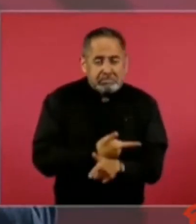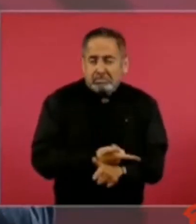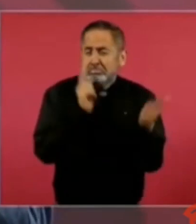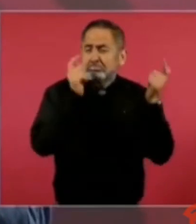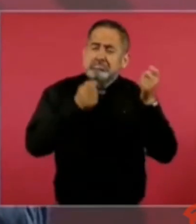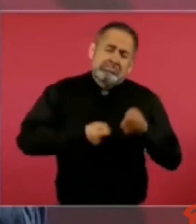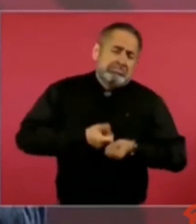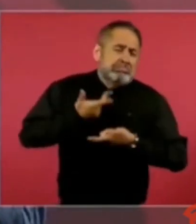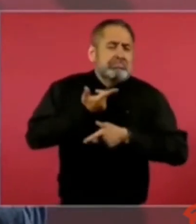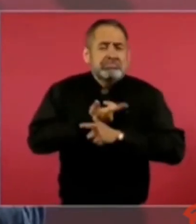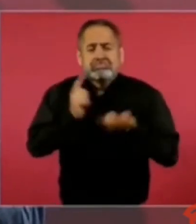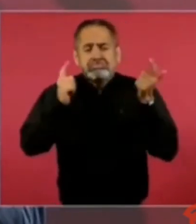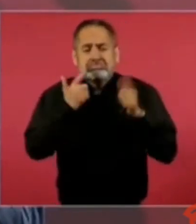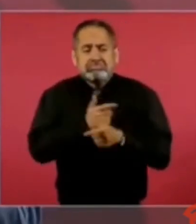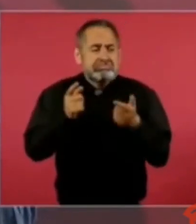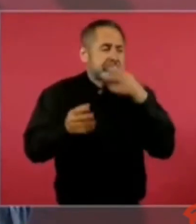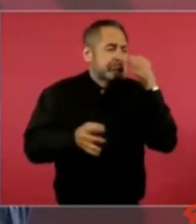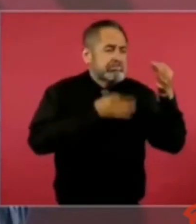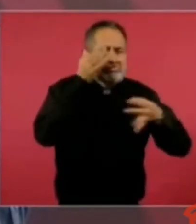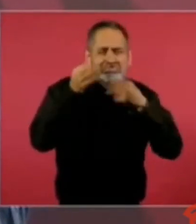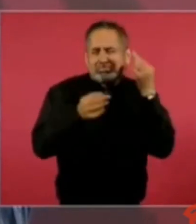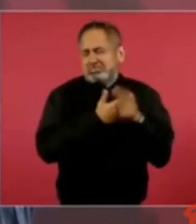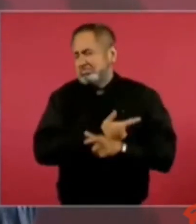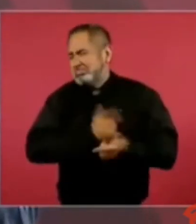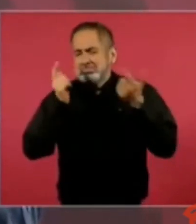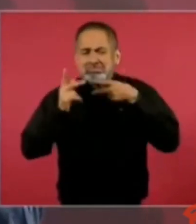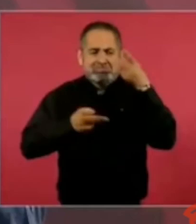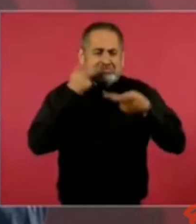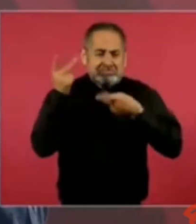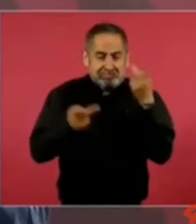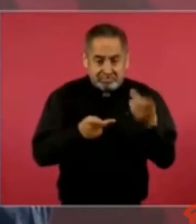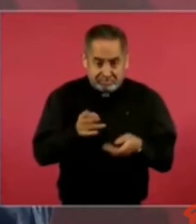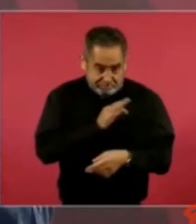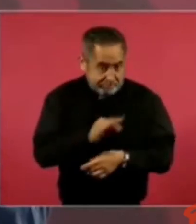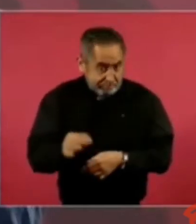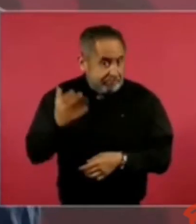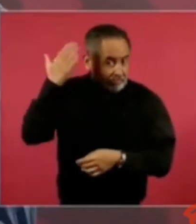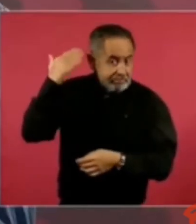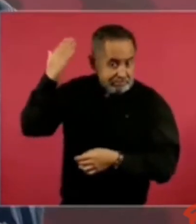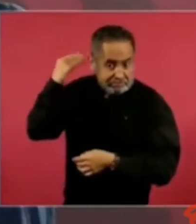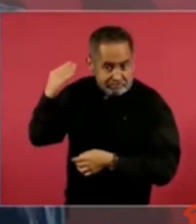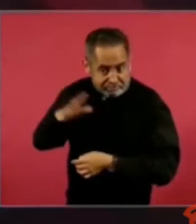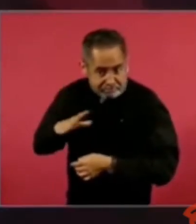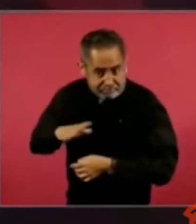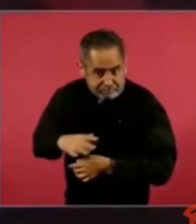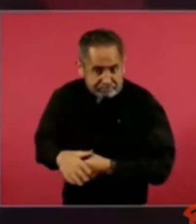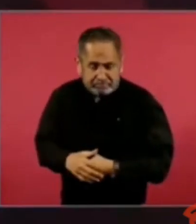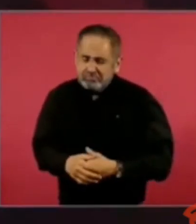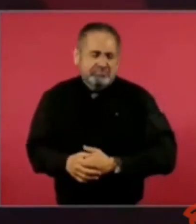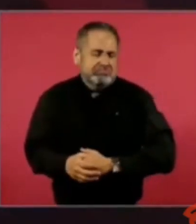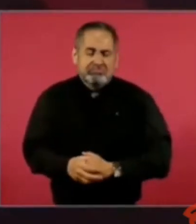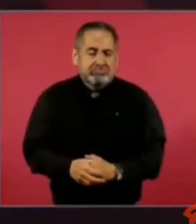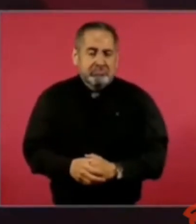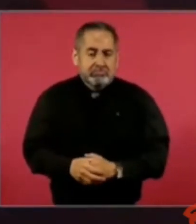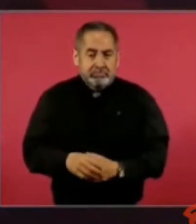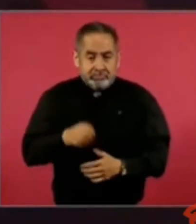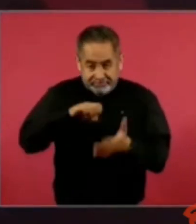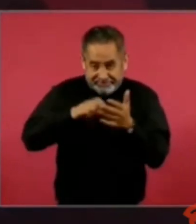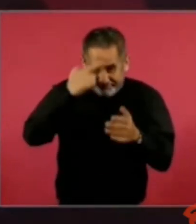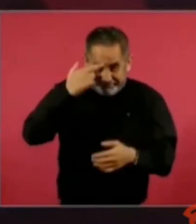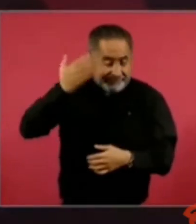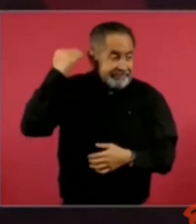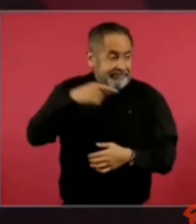en medios?, ¿cuándo insultaban a Peña,